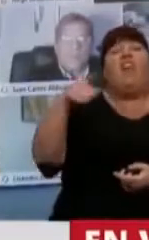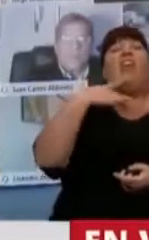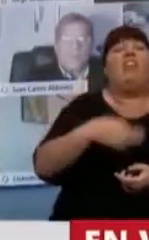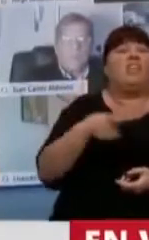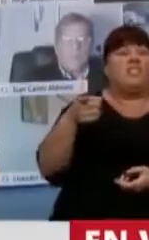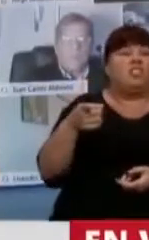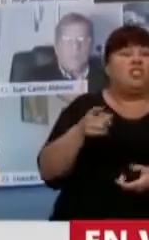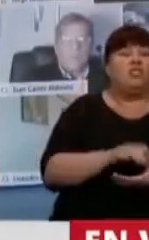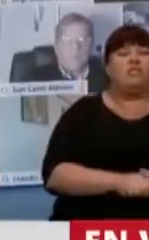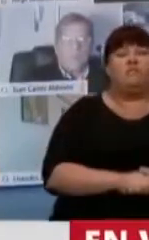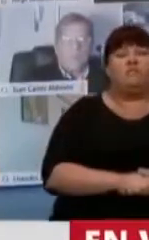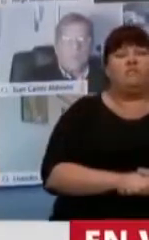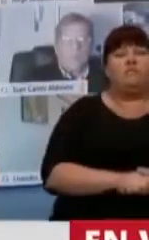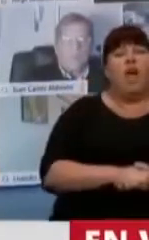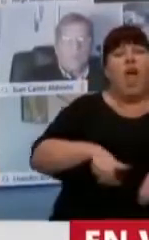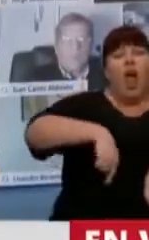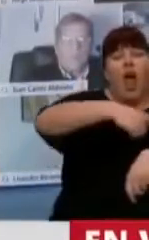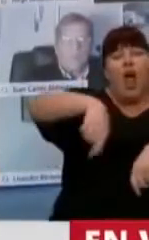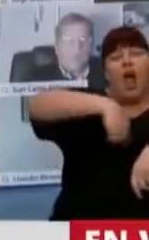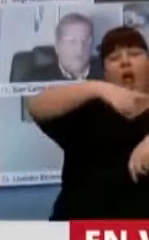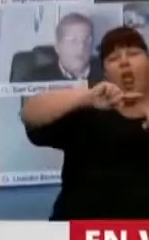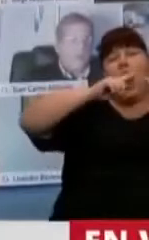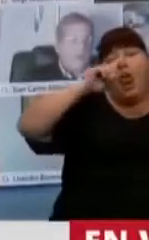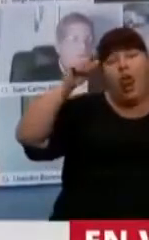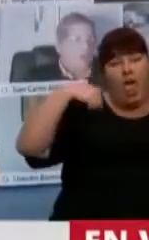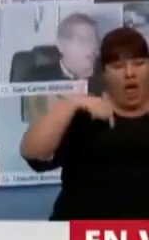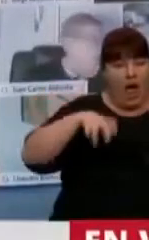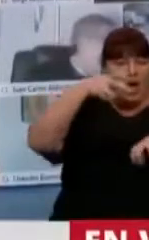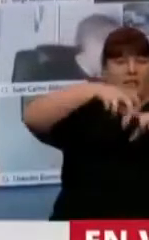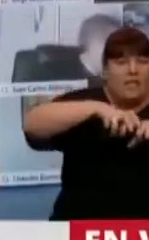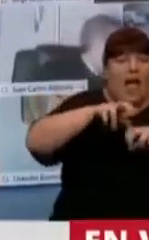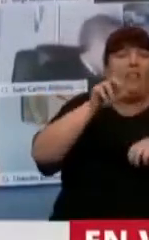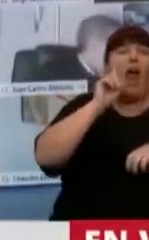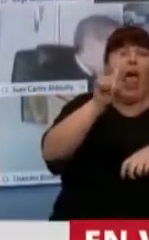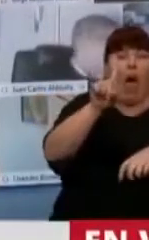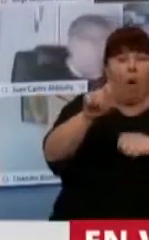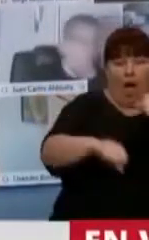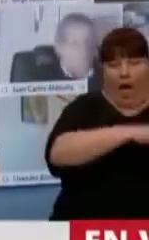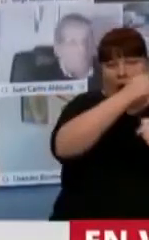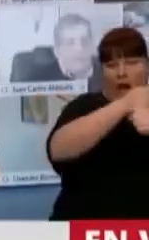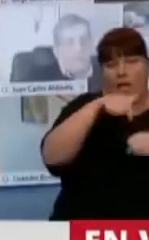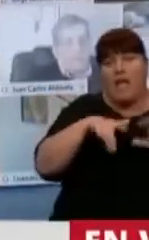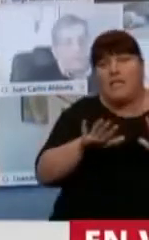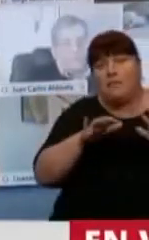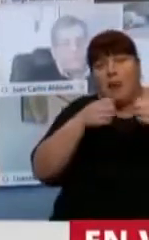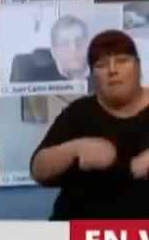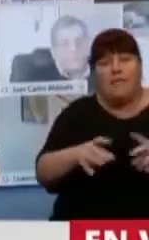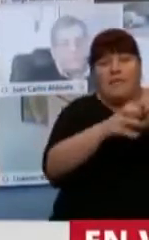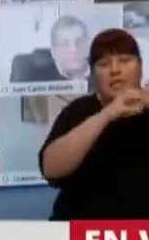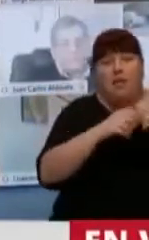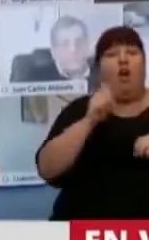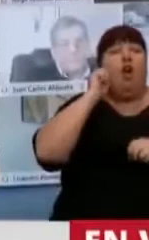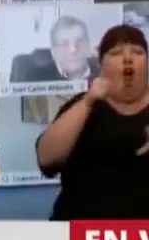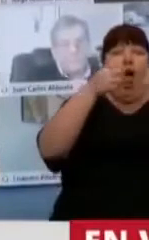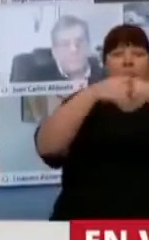estar horas y horas y horas. Estamos sentados aquí desde las 13 horas esperando que se inicie la sesión